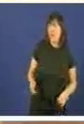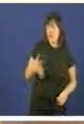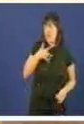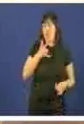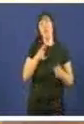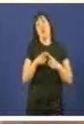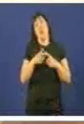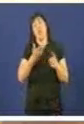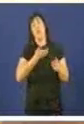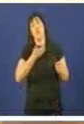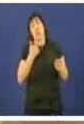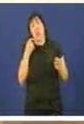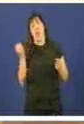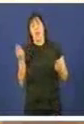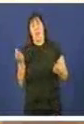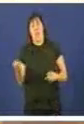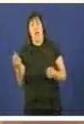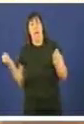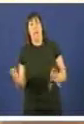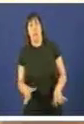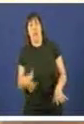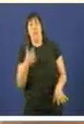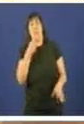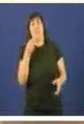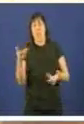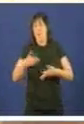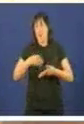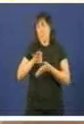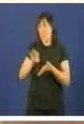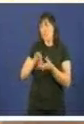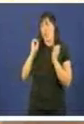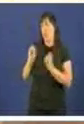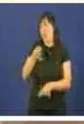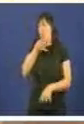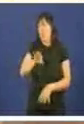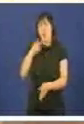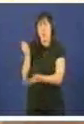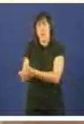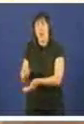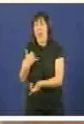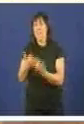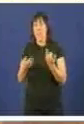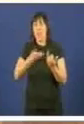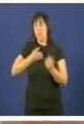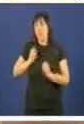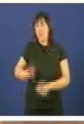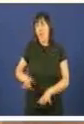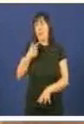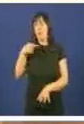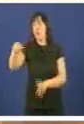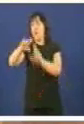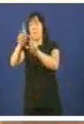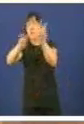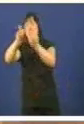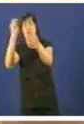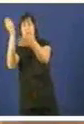concellos a que abandonen a prestación deses servicios para entregarlo ás empresas amigas como no caso dos autos de Leixia para que